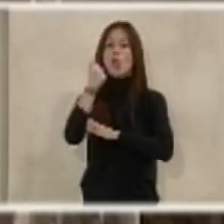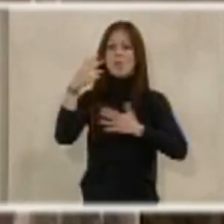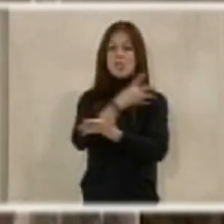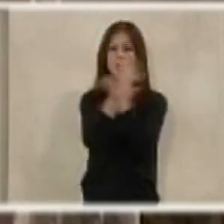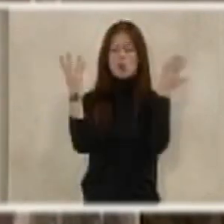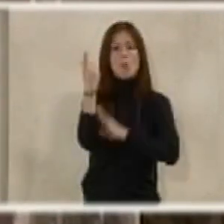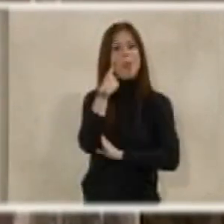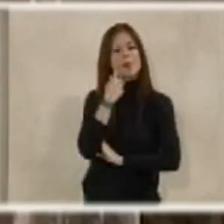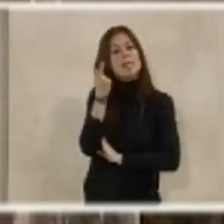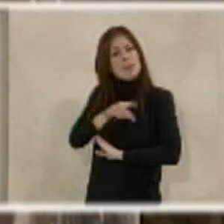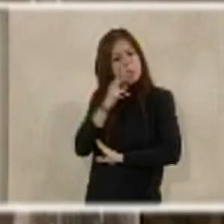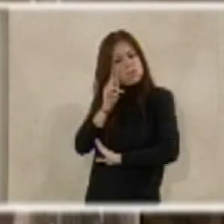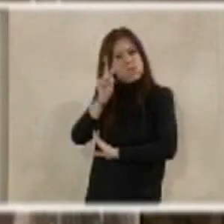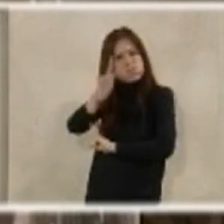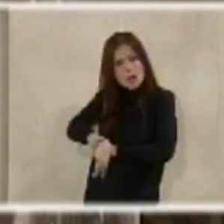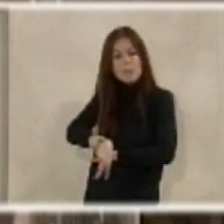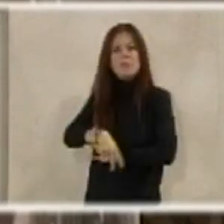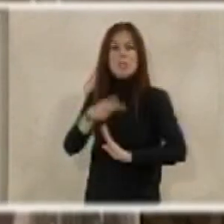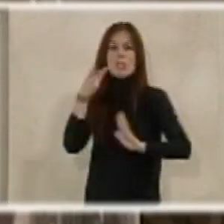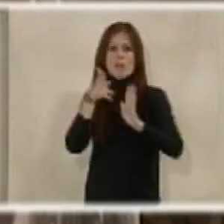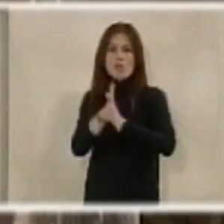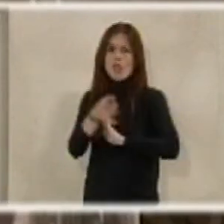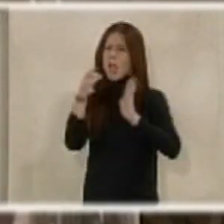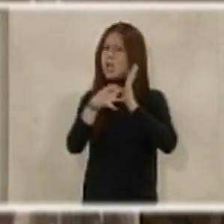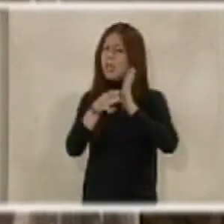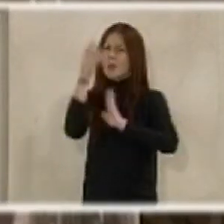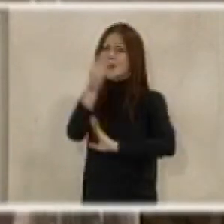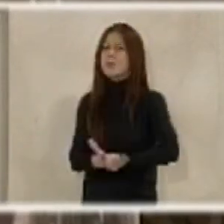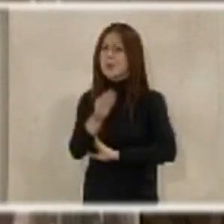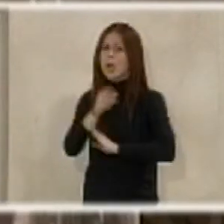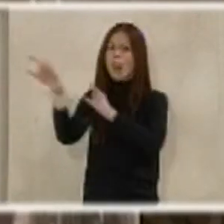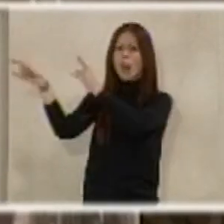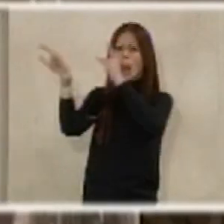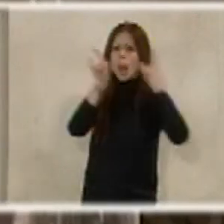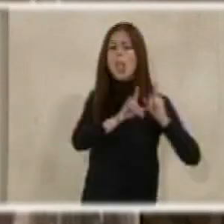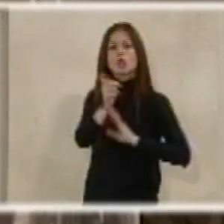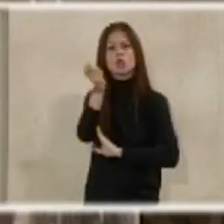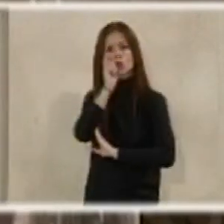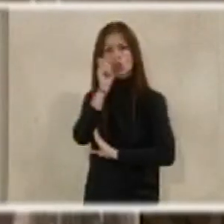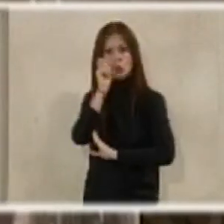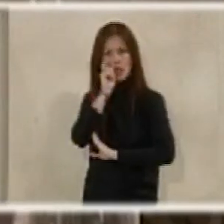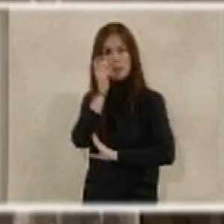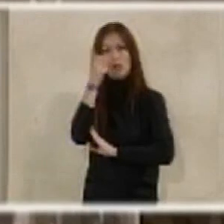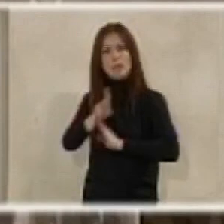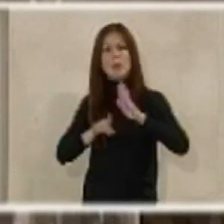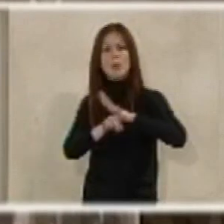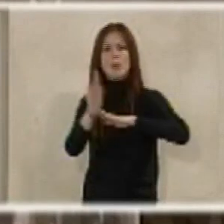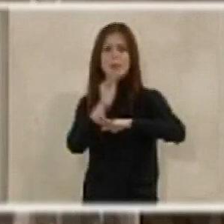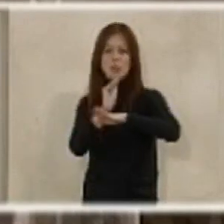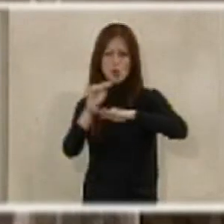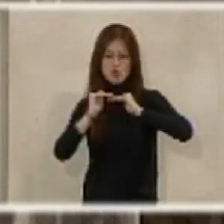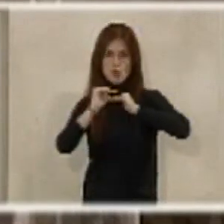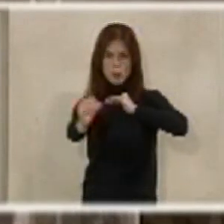así como el reconocimiento de su potencial como elemento clave para la atracción de turismo y su desarrollo de forma sostenible